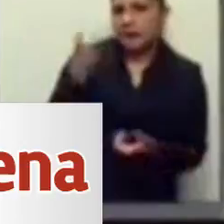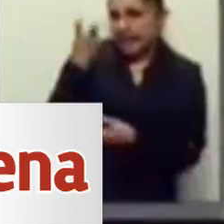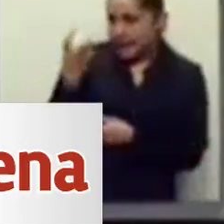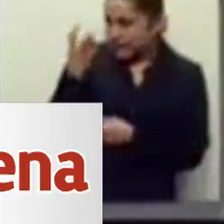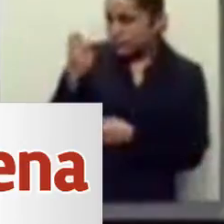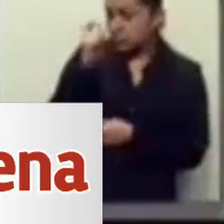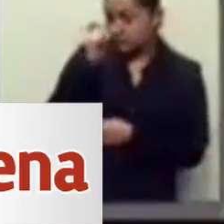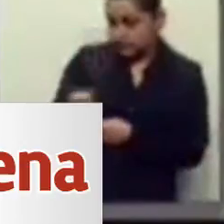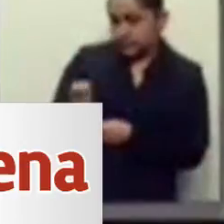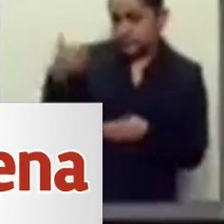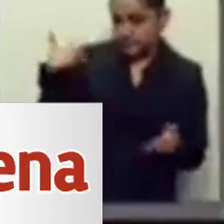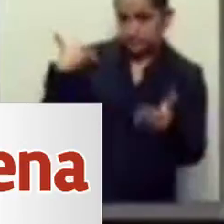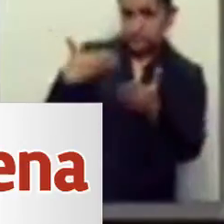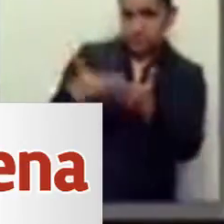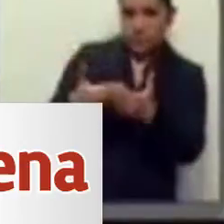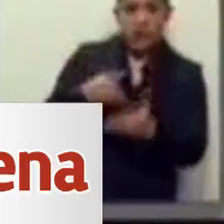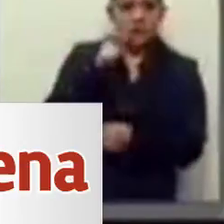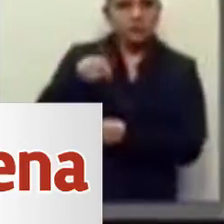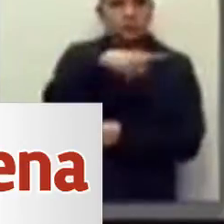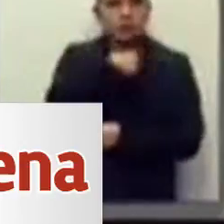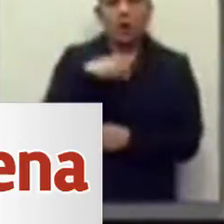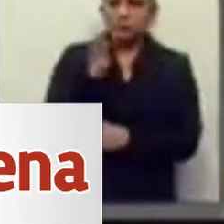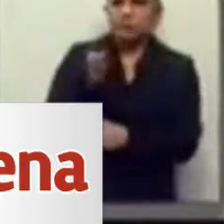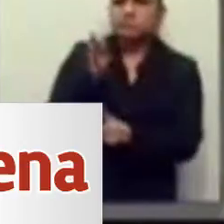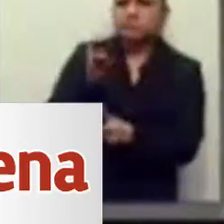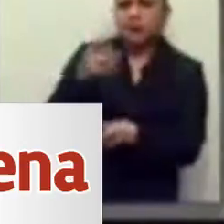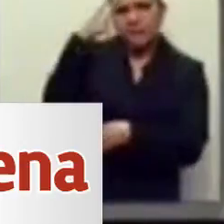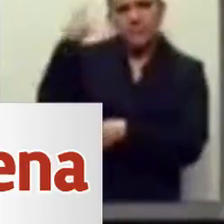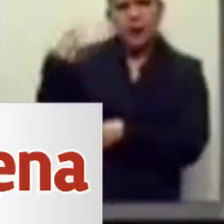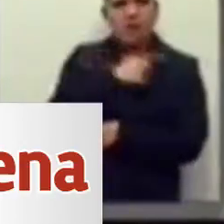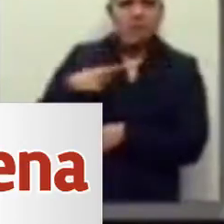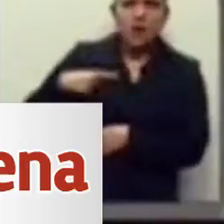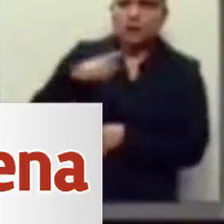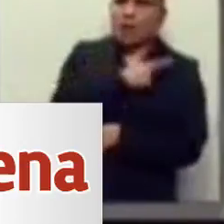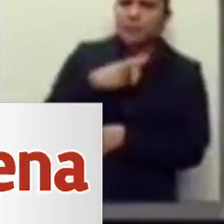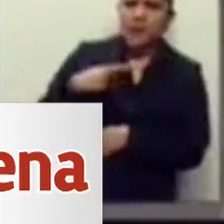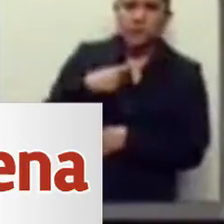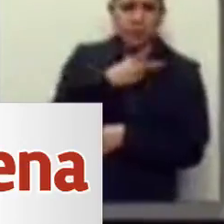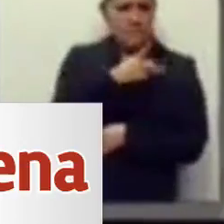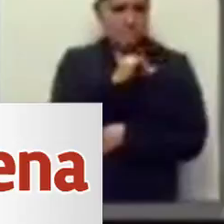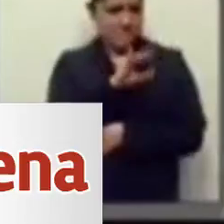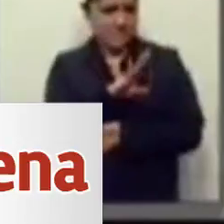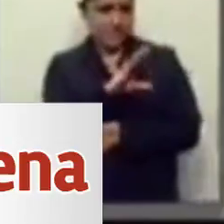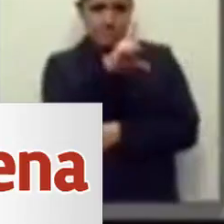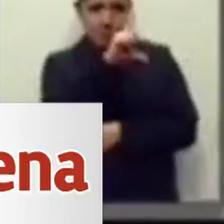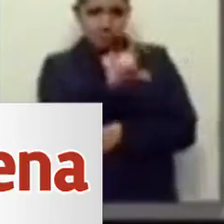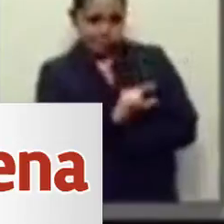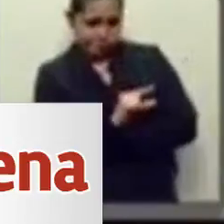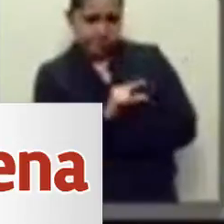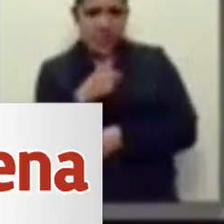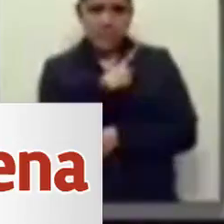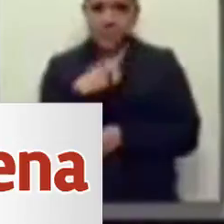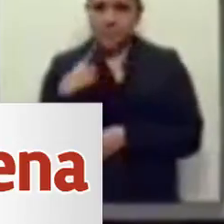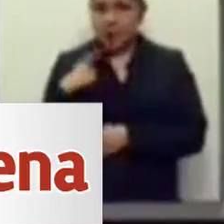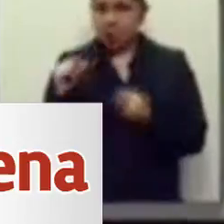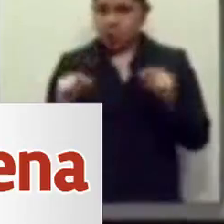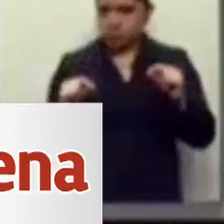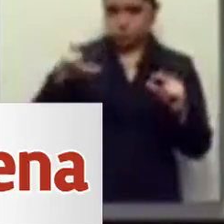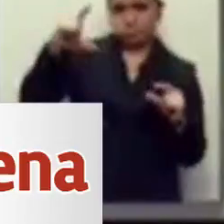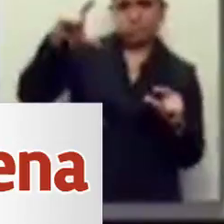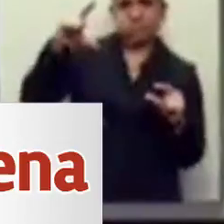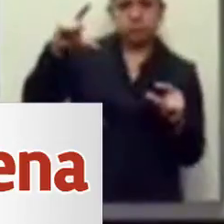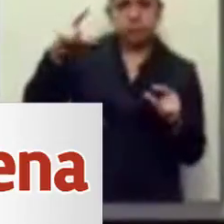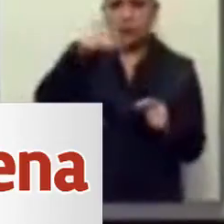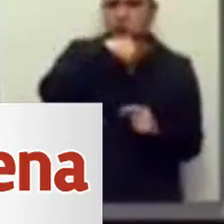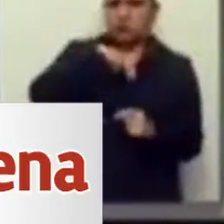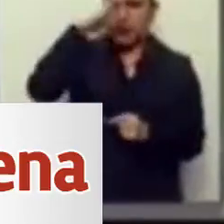aprobemos una relación de deuda sobre el PIB mucho más alta de la que realmente creemos que estamos